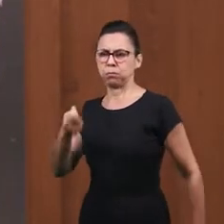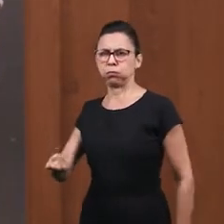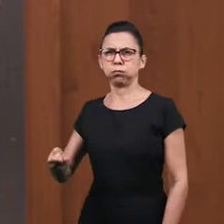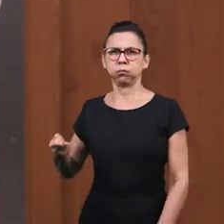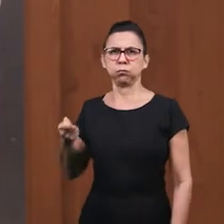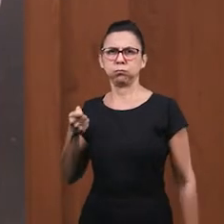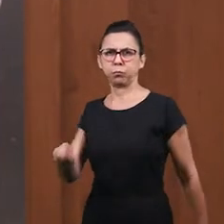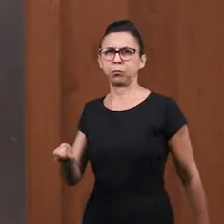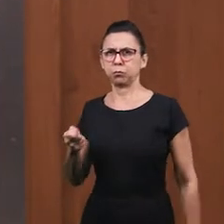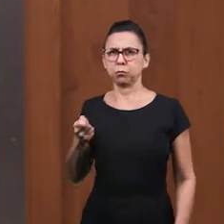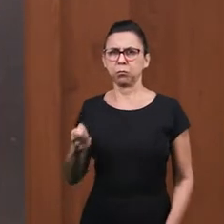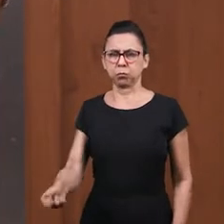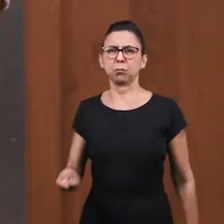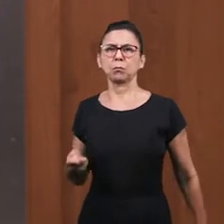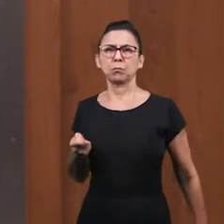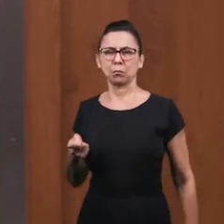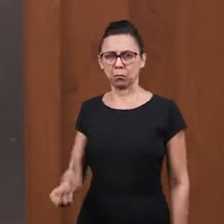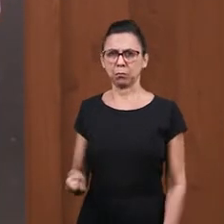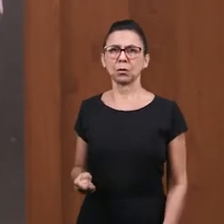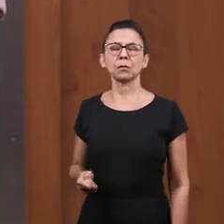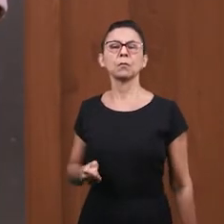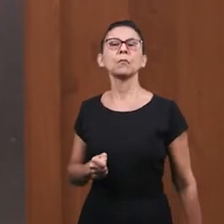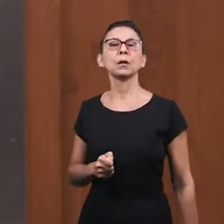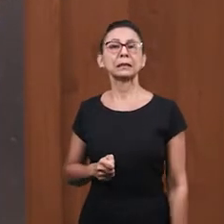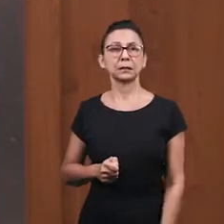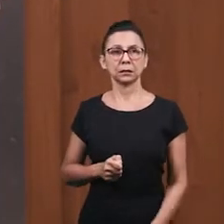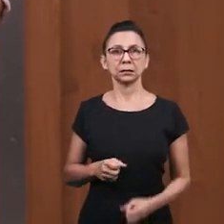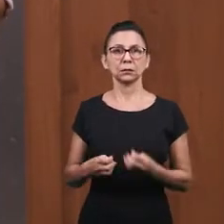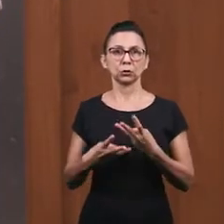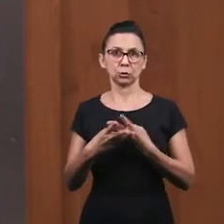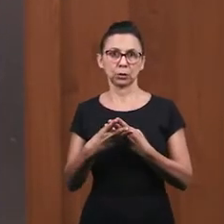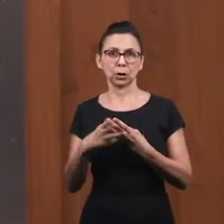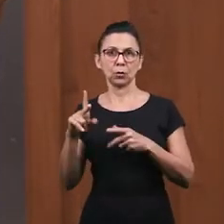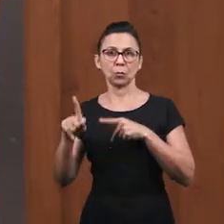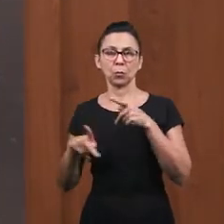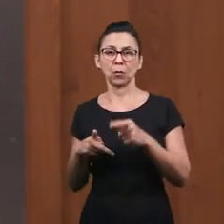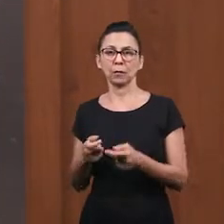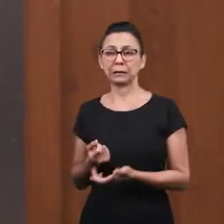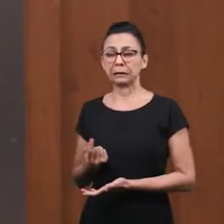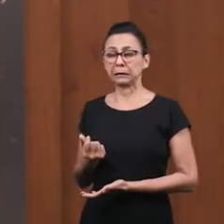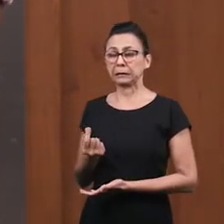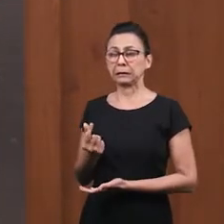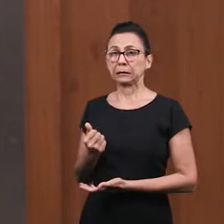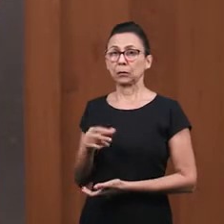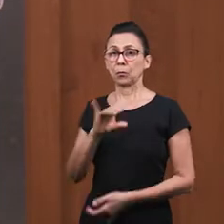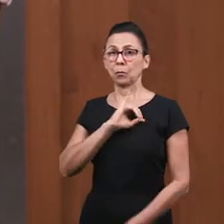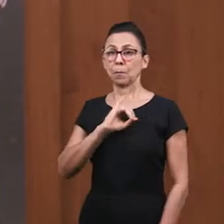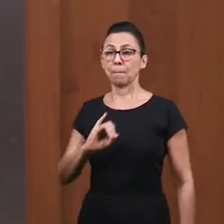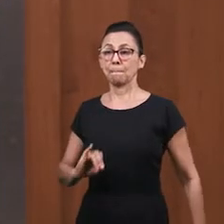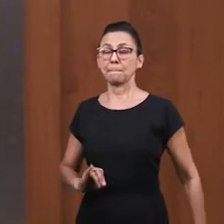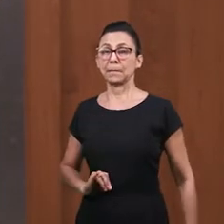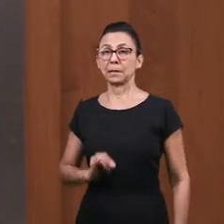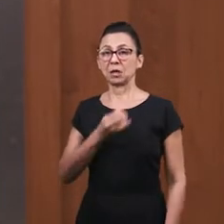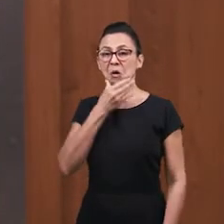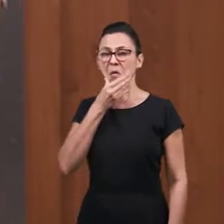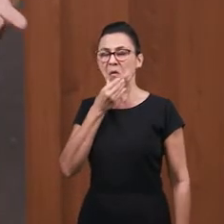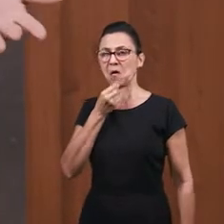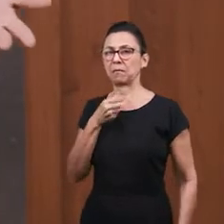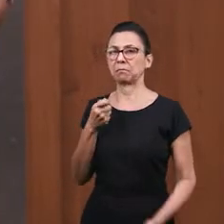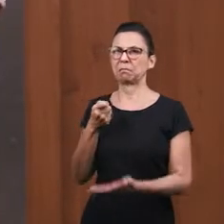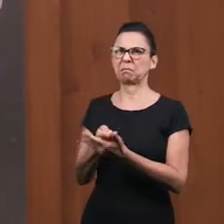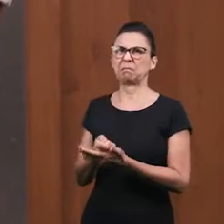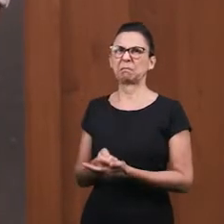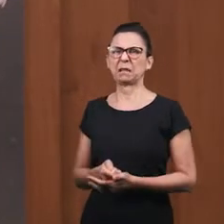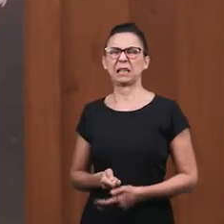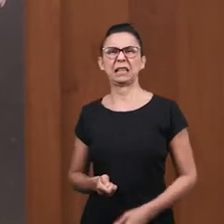el dominio del imperio romano Como un pueblo dominado Entonces los judíos tenían que pagar impuestos